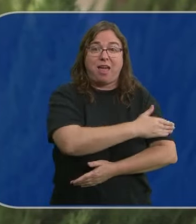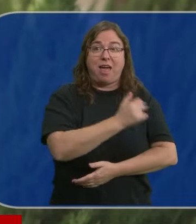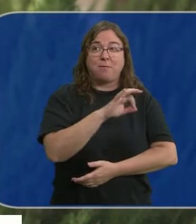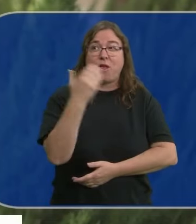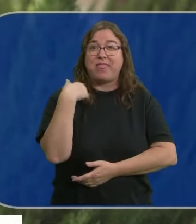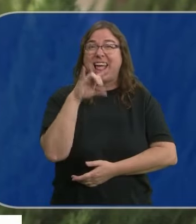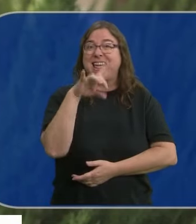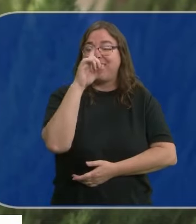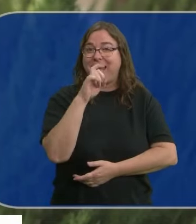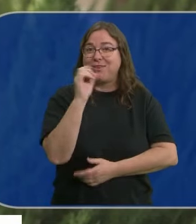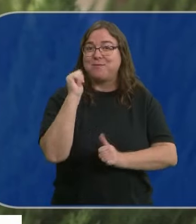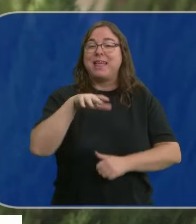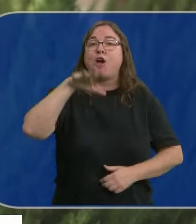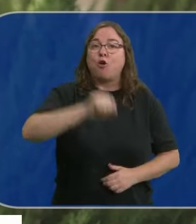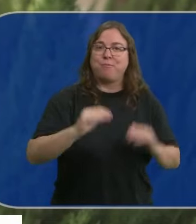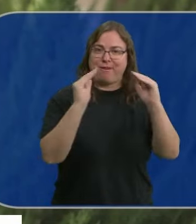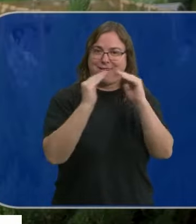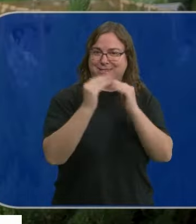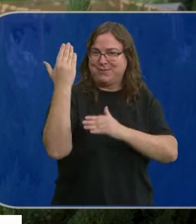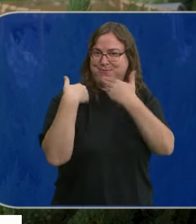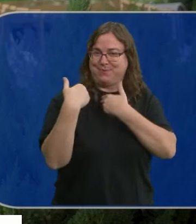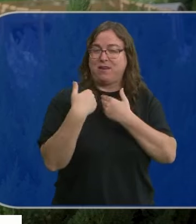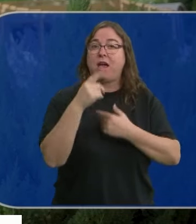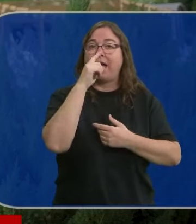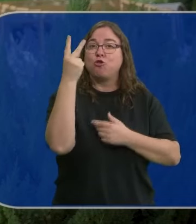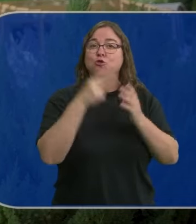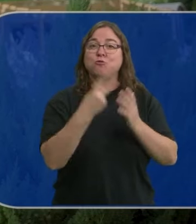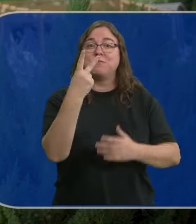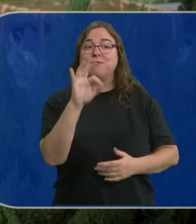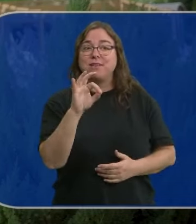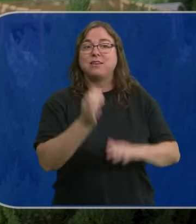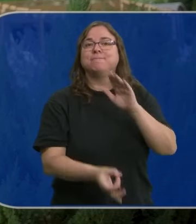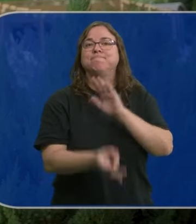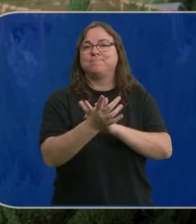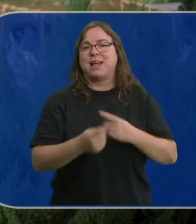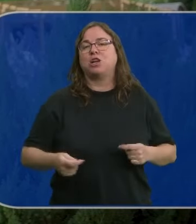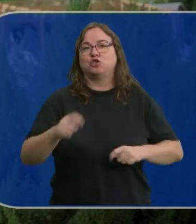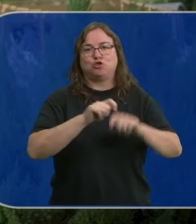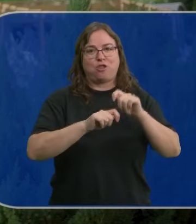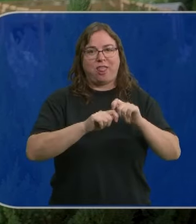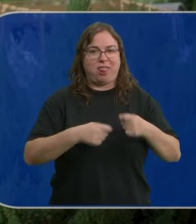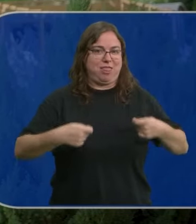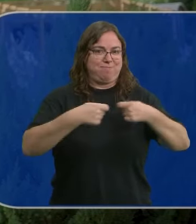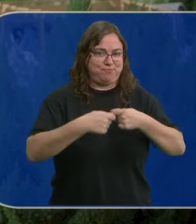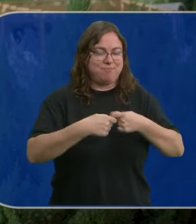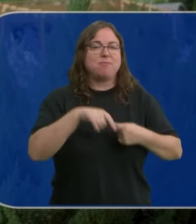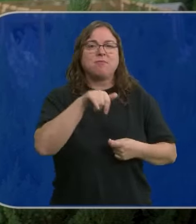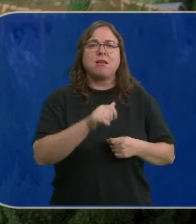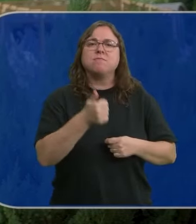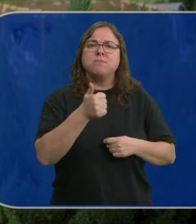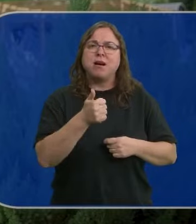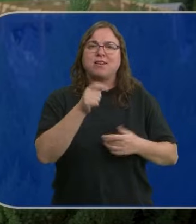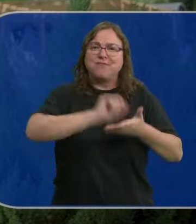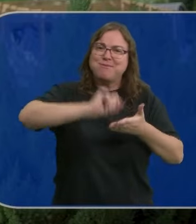hace ya 15 años, empecé por compra de vivienda y en el 2020 es cuando se creó la sociedad y ahí es donde se han aumentado